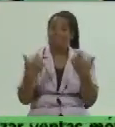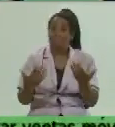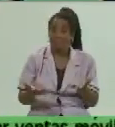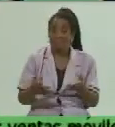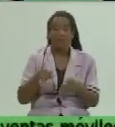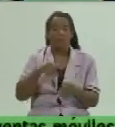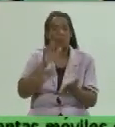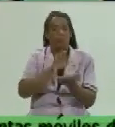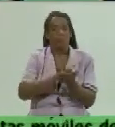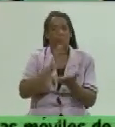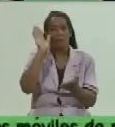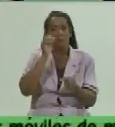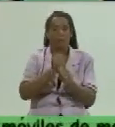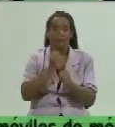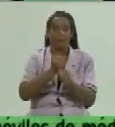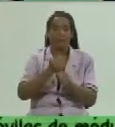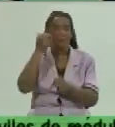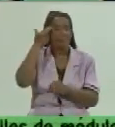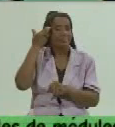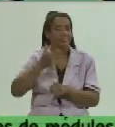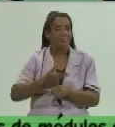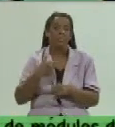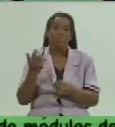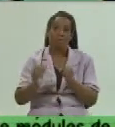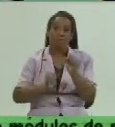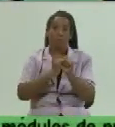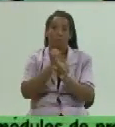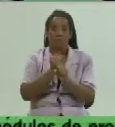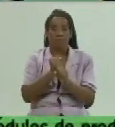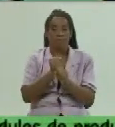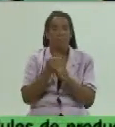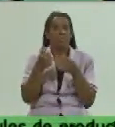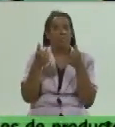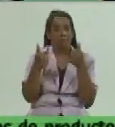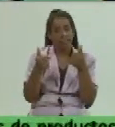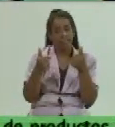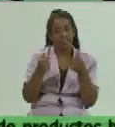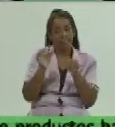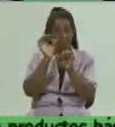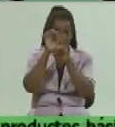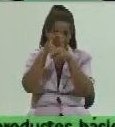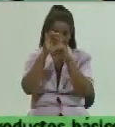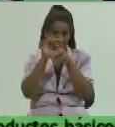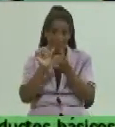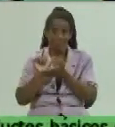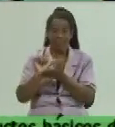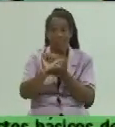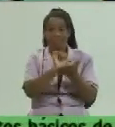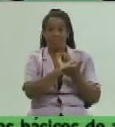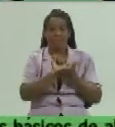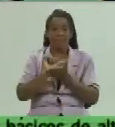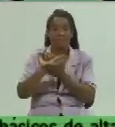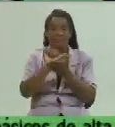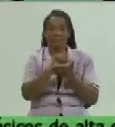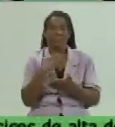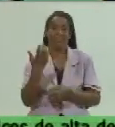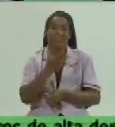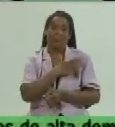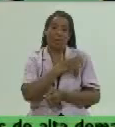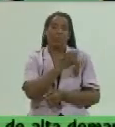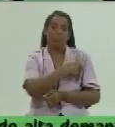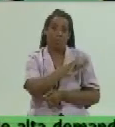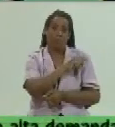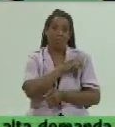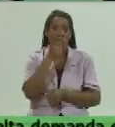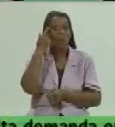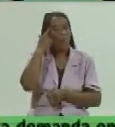compromiso de los trabajos de la salud, a ser un uso eficiente de este laboratorio, ponerlo al servicio de nuestro pueblo. Y yo creo que